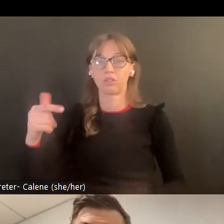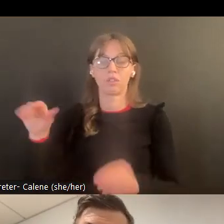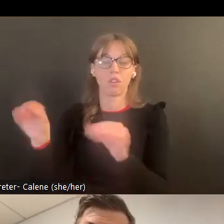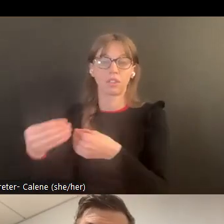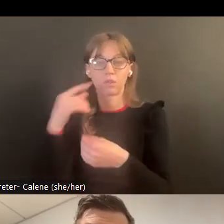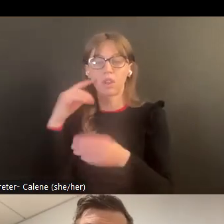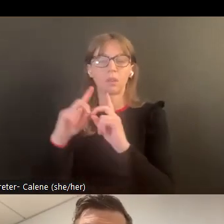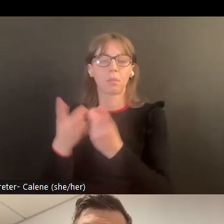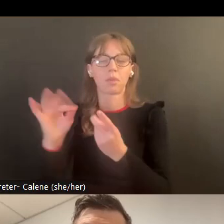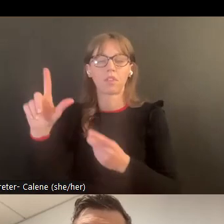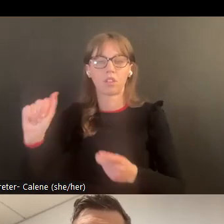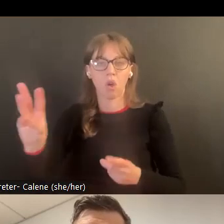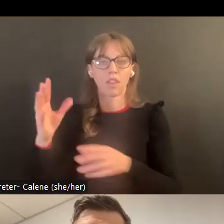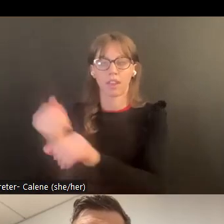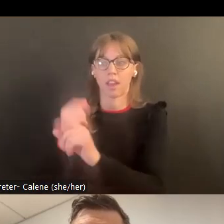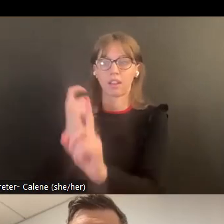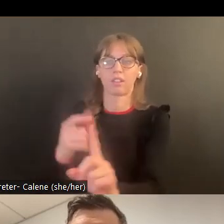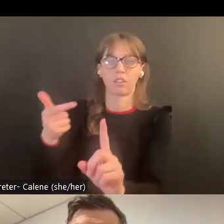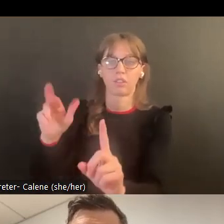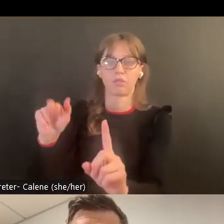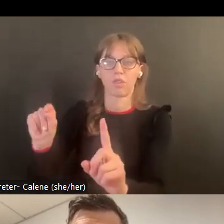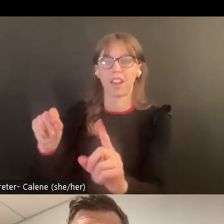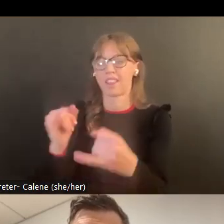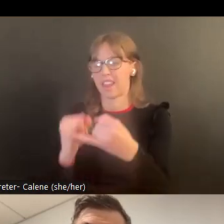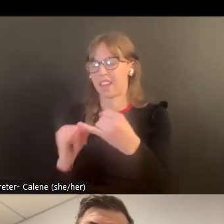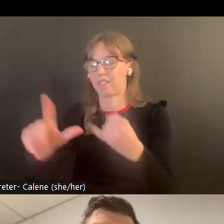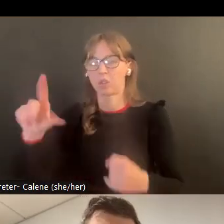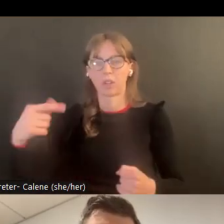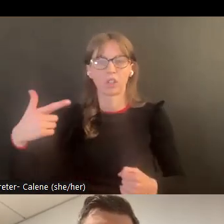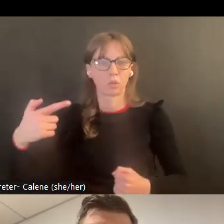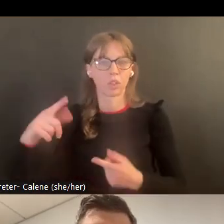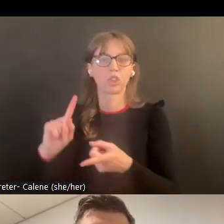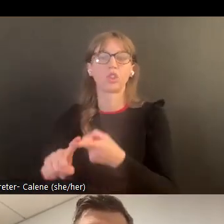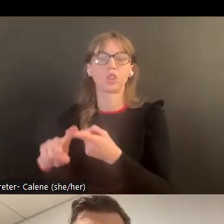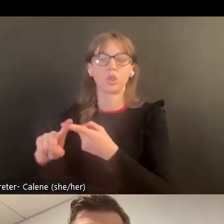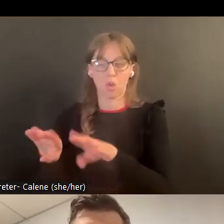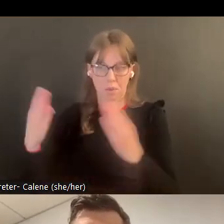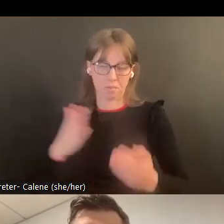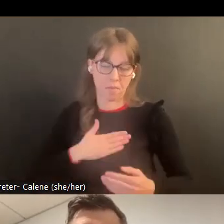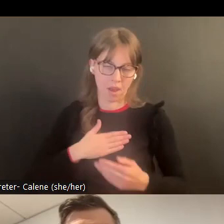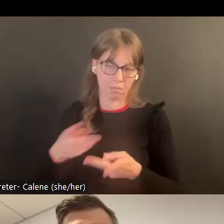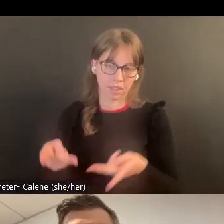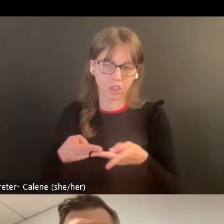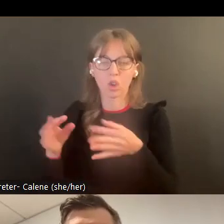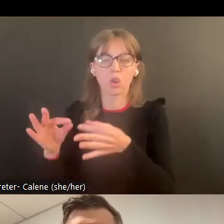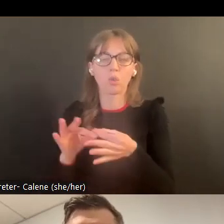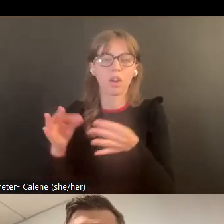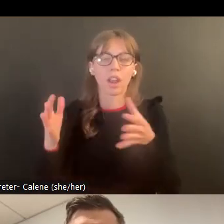entonces el en sí el Colorado Post y en sí la agencia recibió en sí